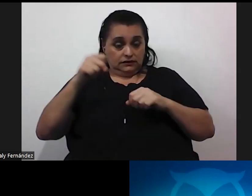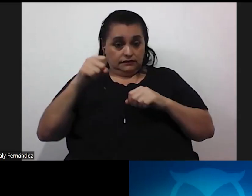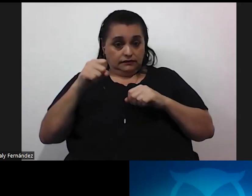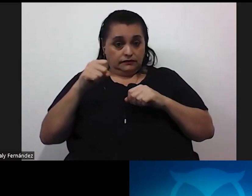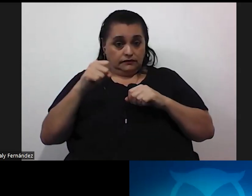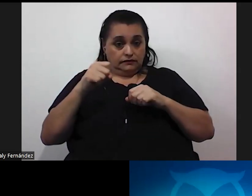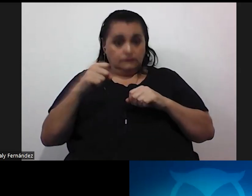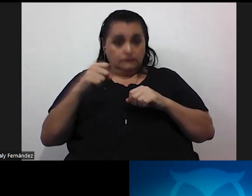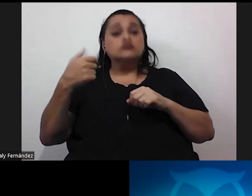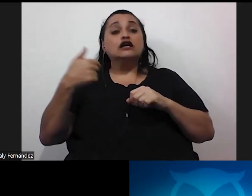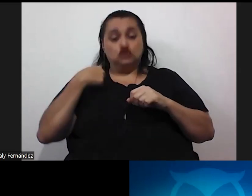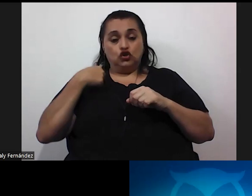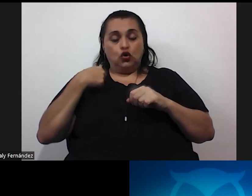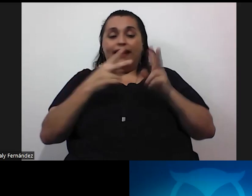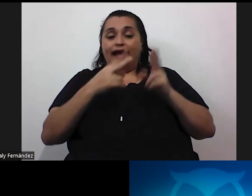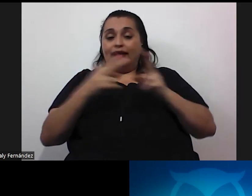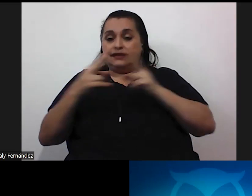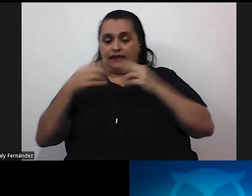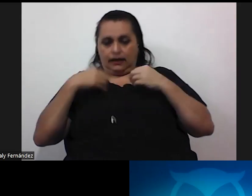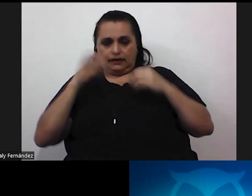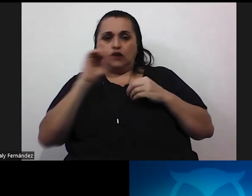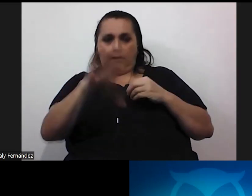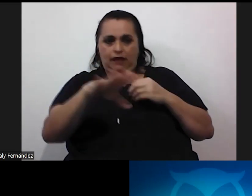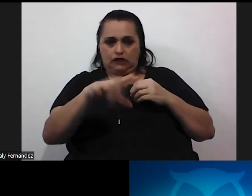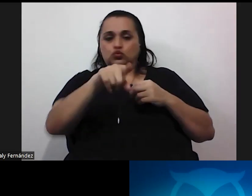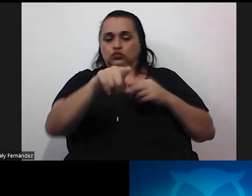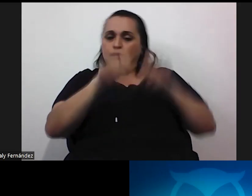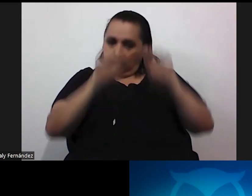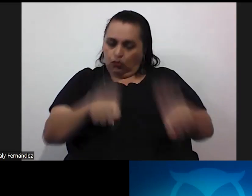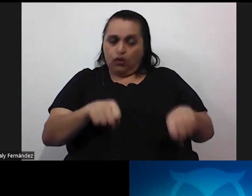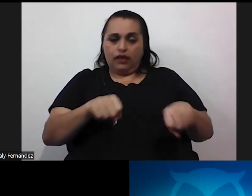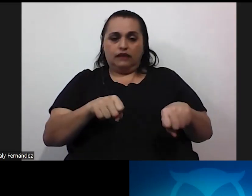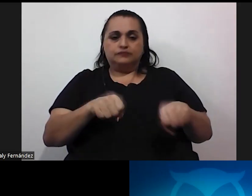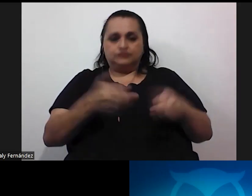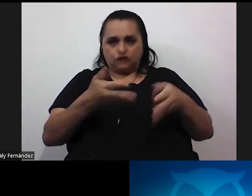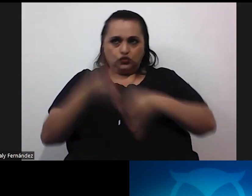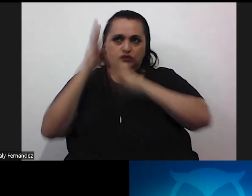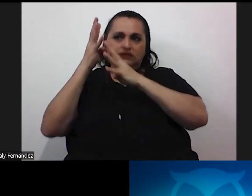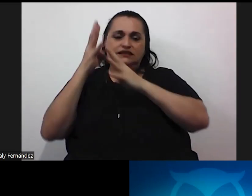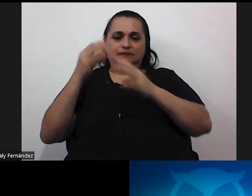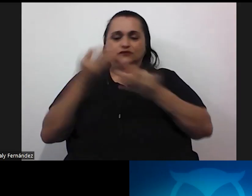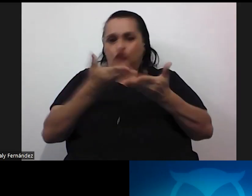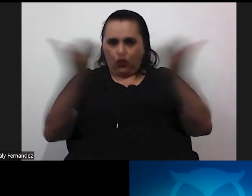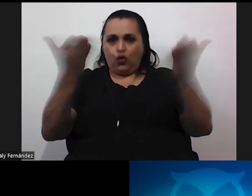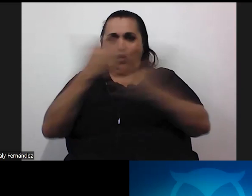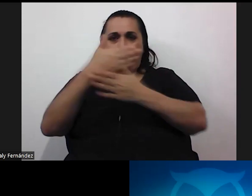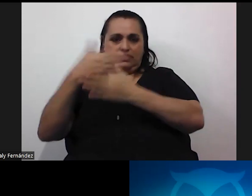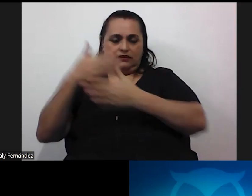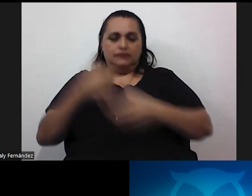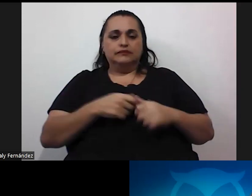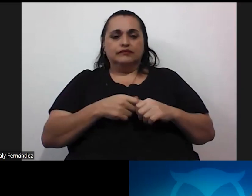voy a editarla para pasársela Marcelo para que usted luego las puedan socializar como